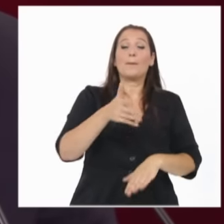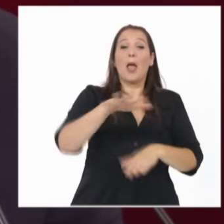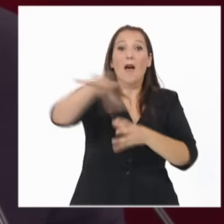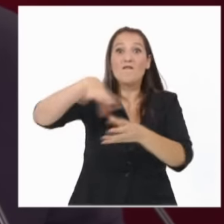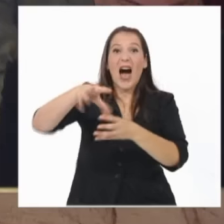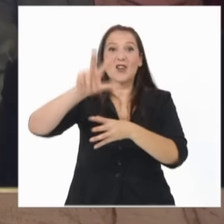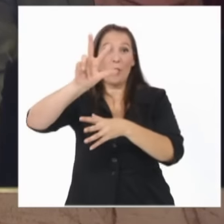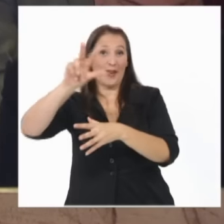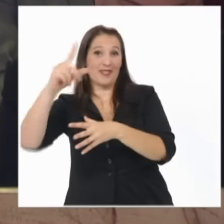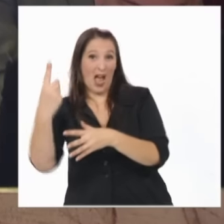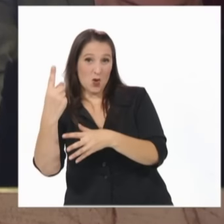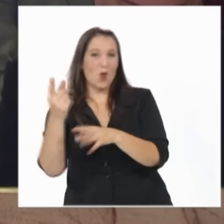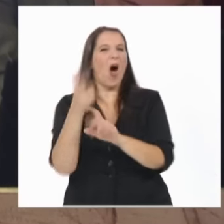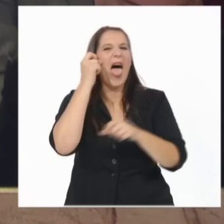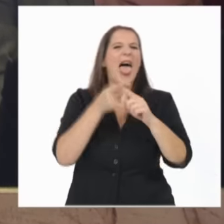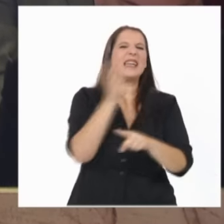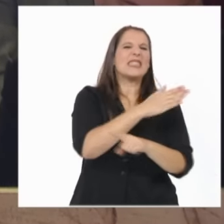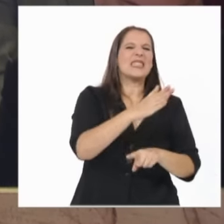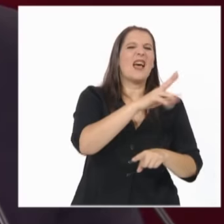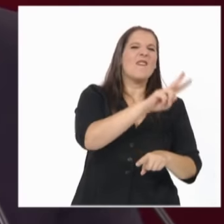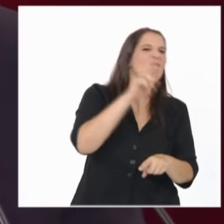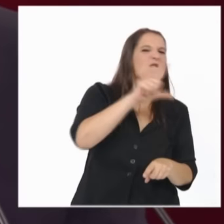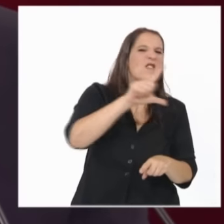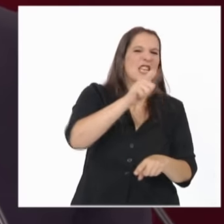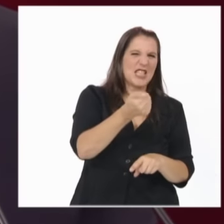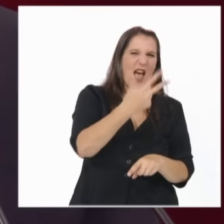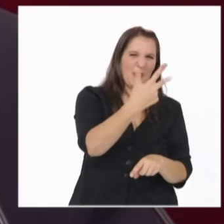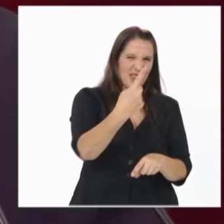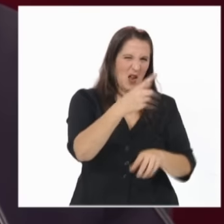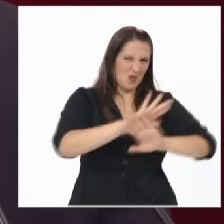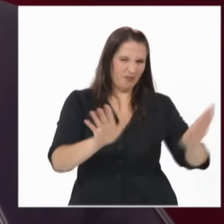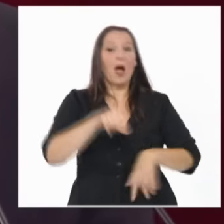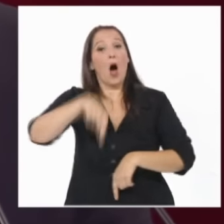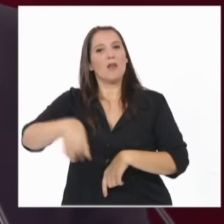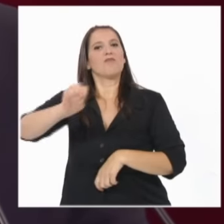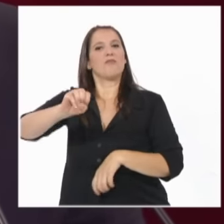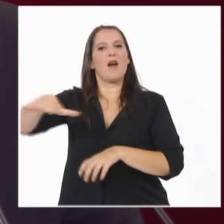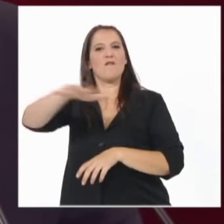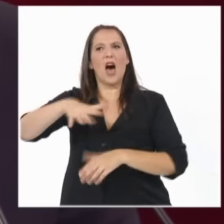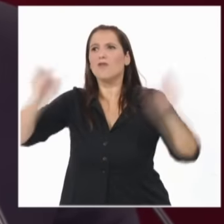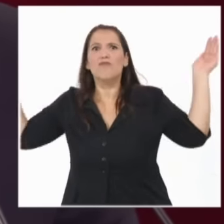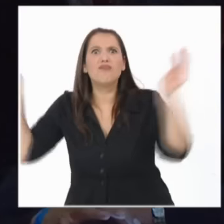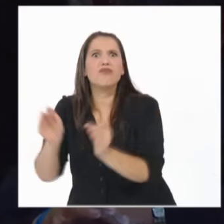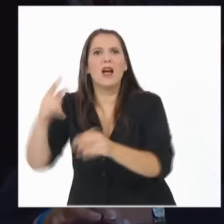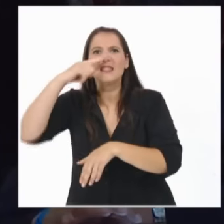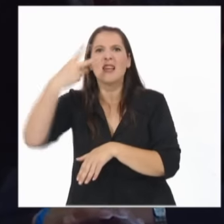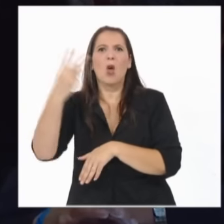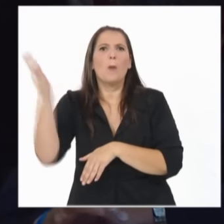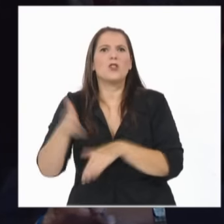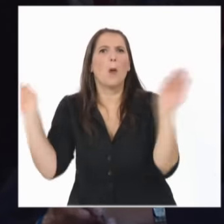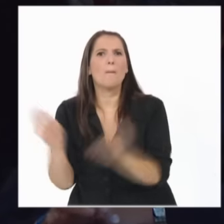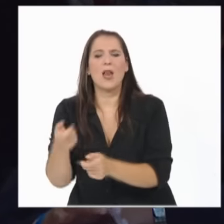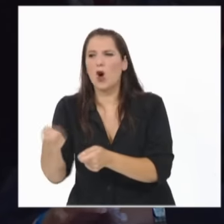la tasa de homicidios se redujo en un 72%. Y vamos a replicar esta experiencia en otros